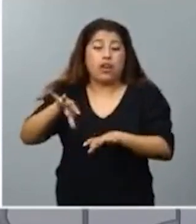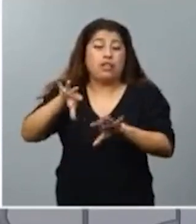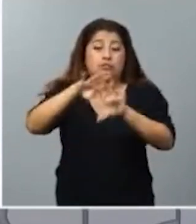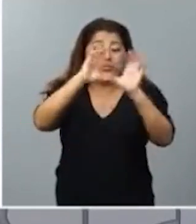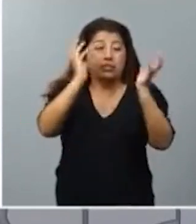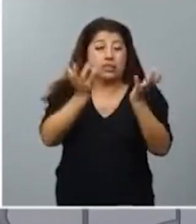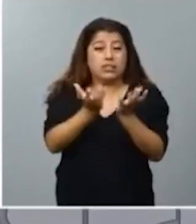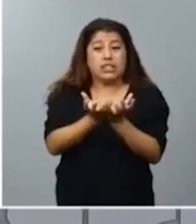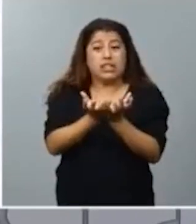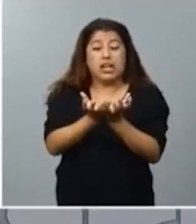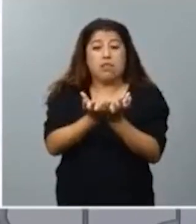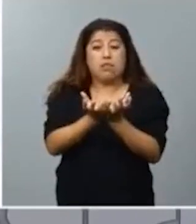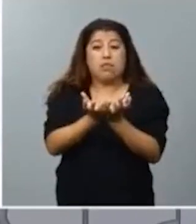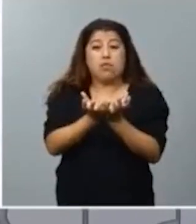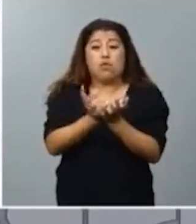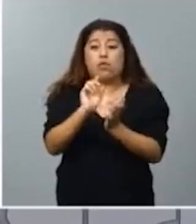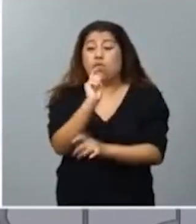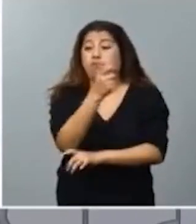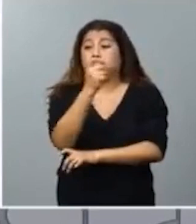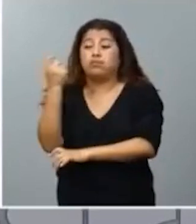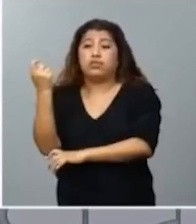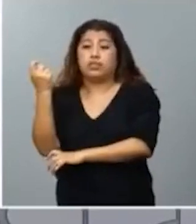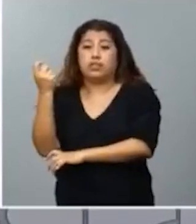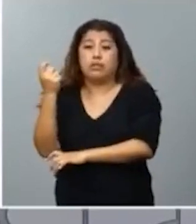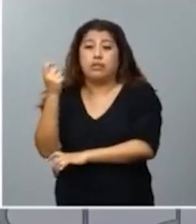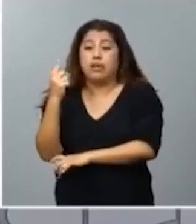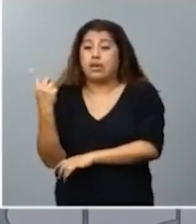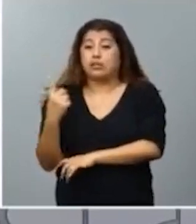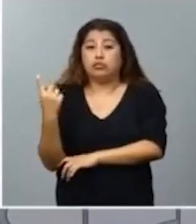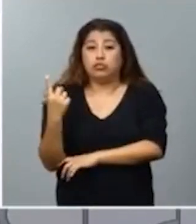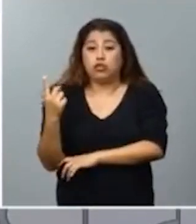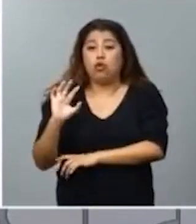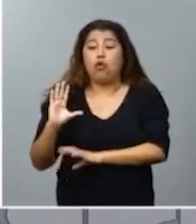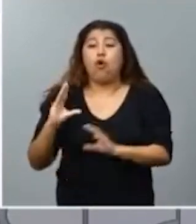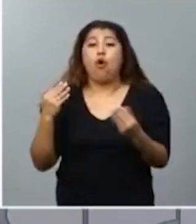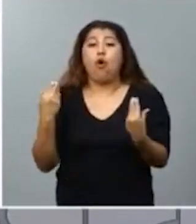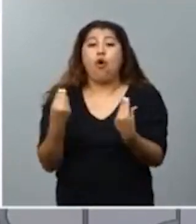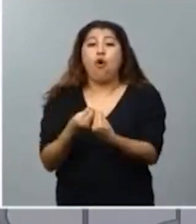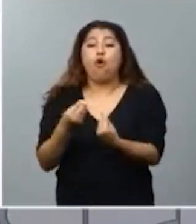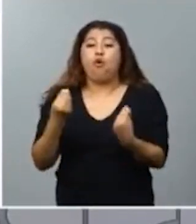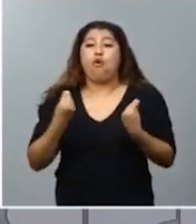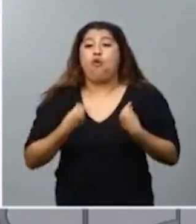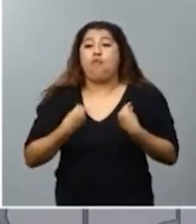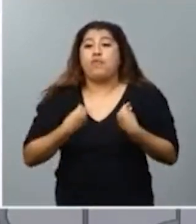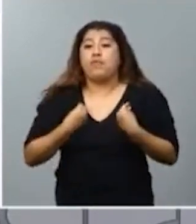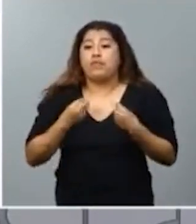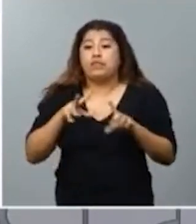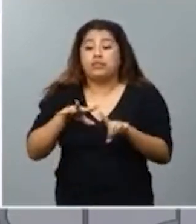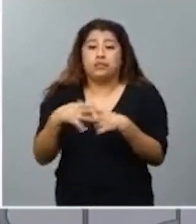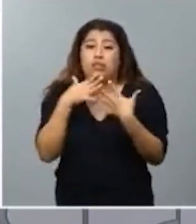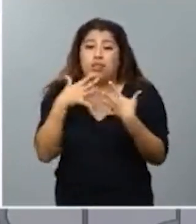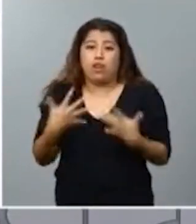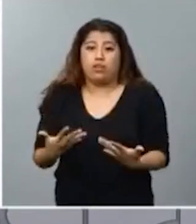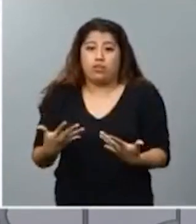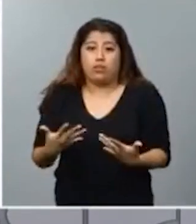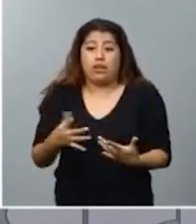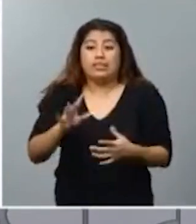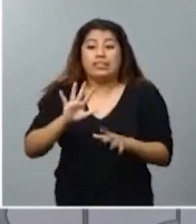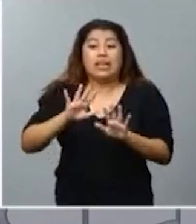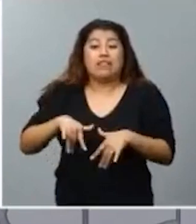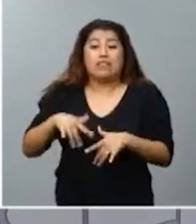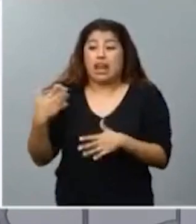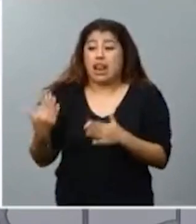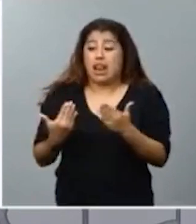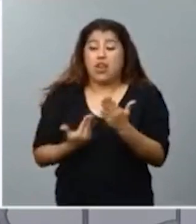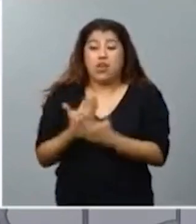mundo pudieran resolverse por sí solas o, al menos, convivir con la situación actual. Y los acontecimientos de los últimos